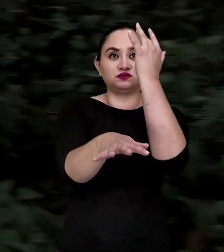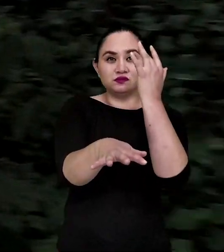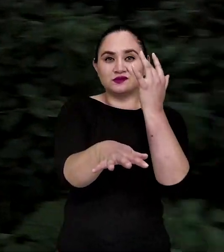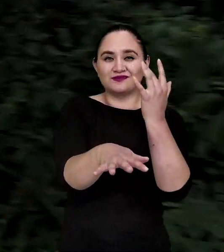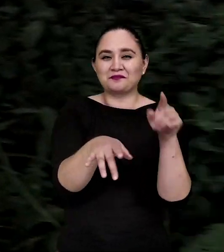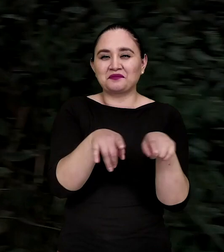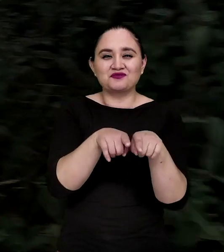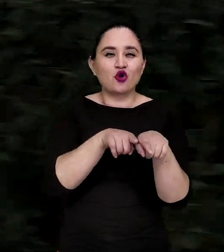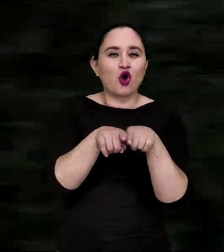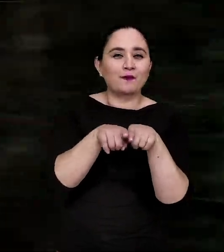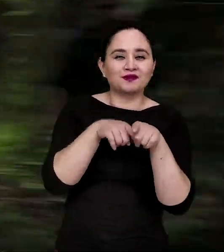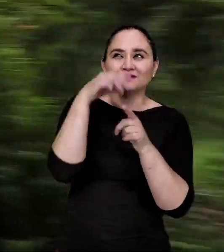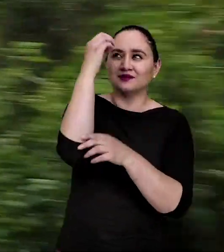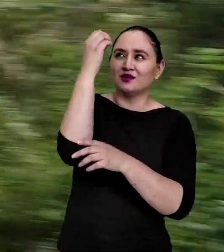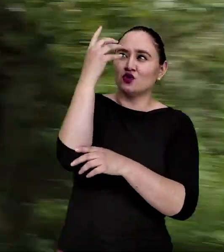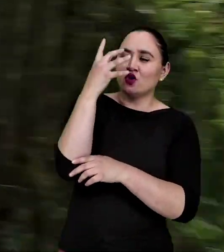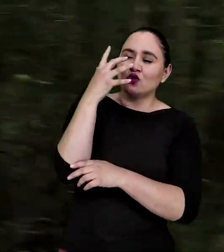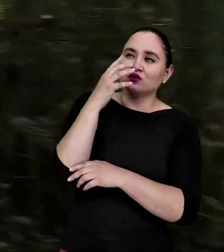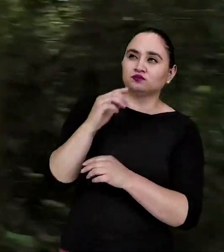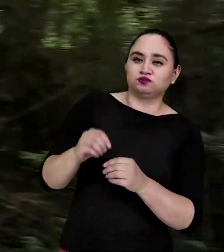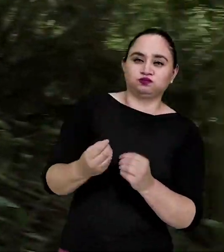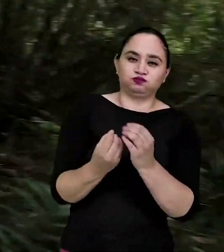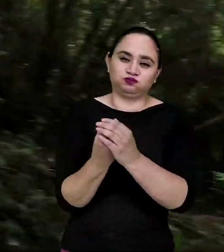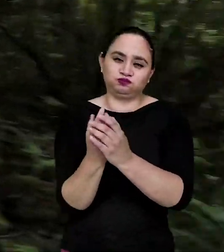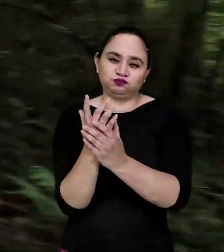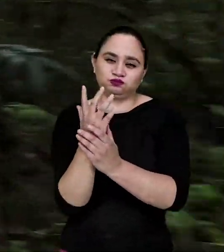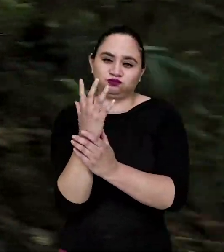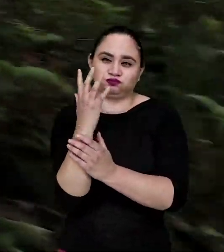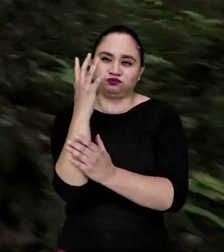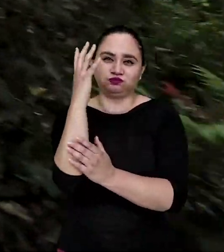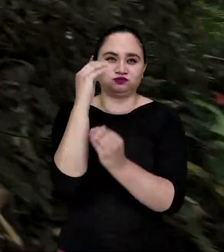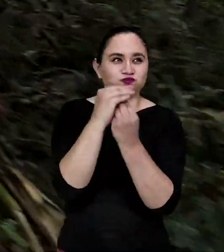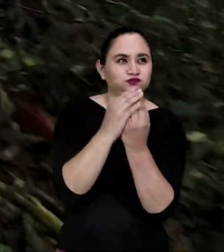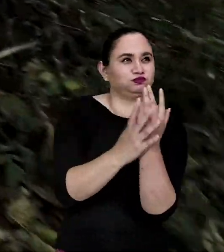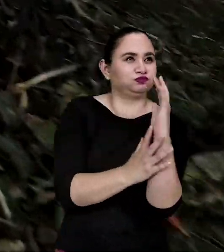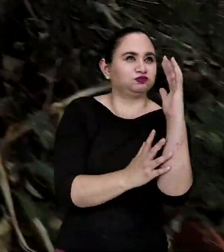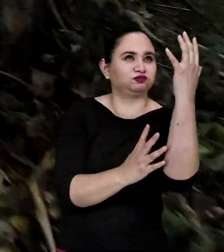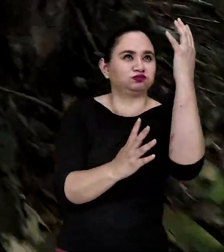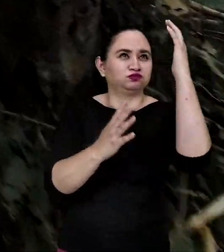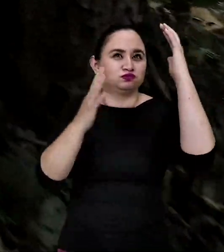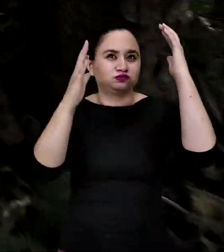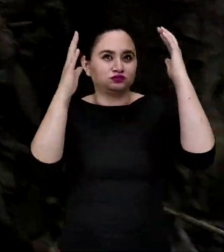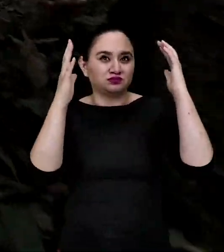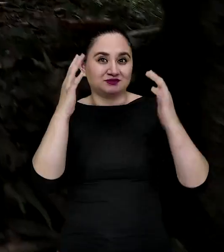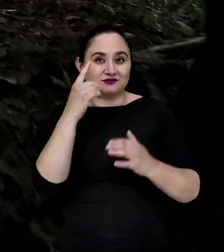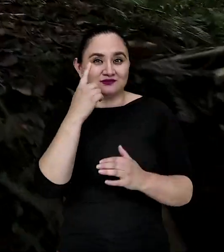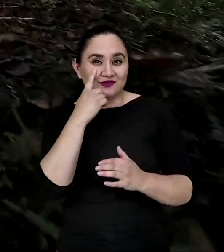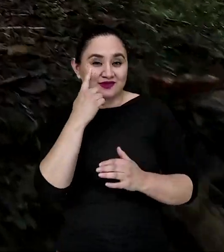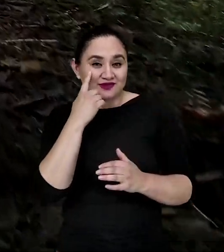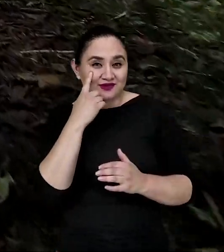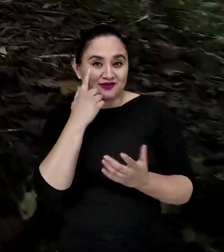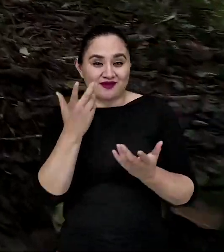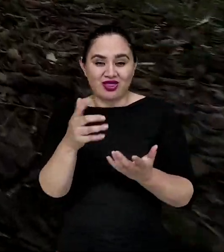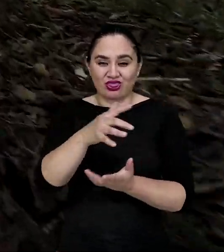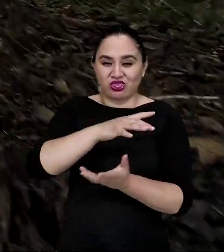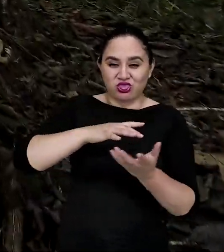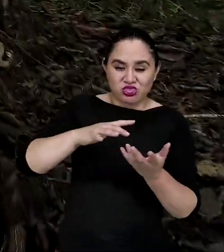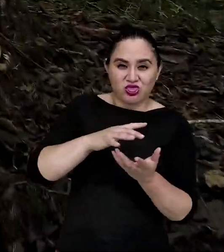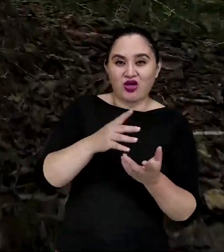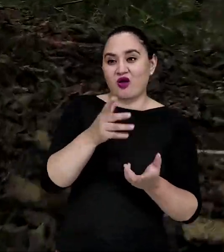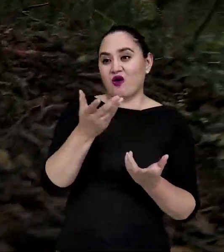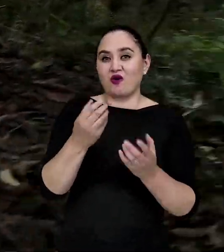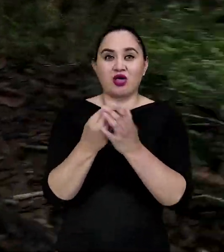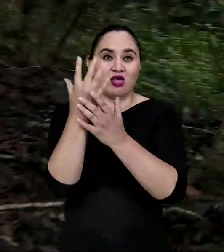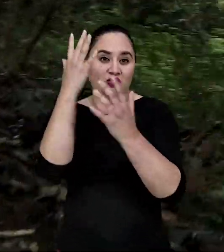competencia por la luz increíble, por las plantas pequeñas para poder crecer. Entonces, incluso la muerte, el